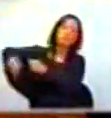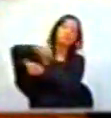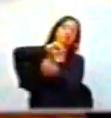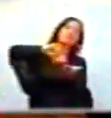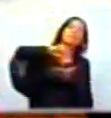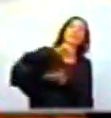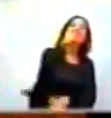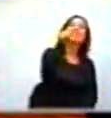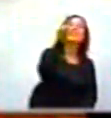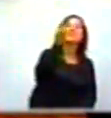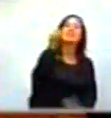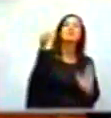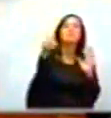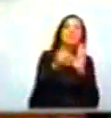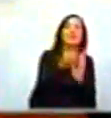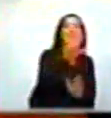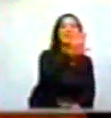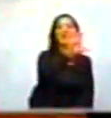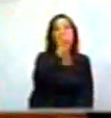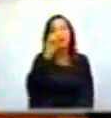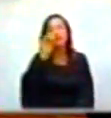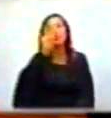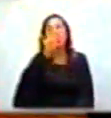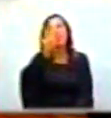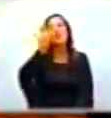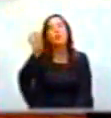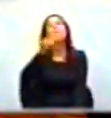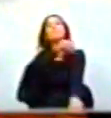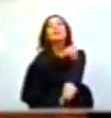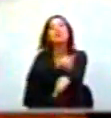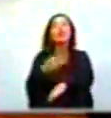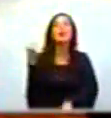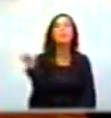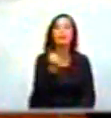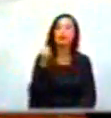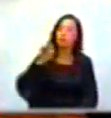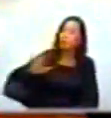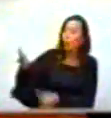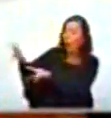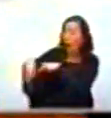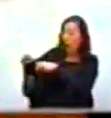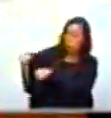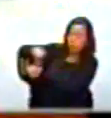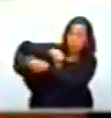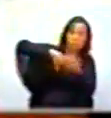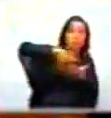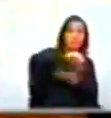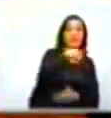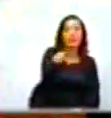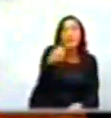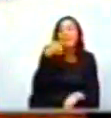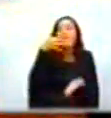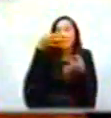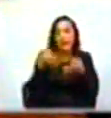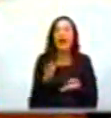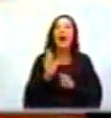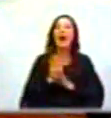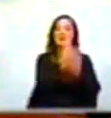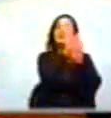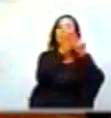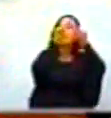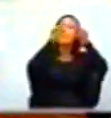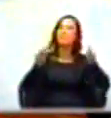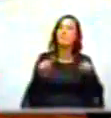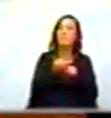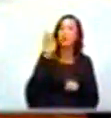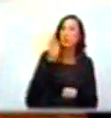mil 549 millones de pesos de agroingreso seguro. Estas son las verdaderas pirámides que